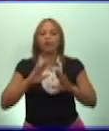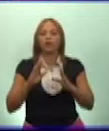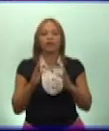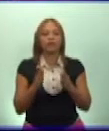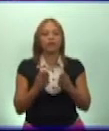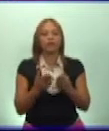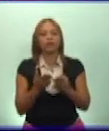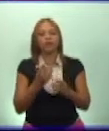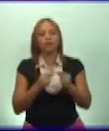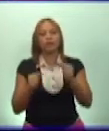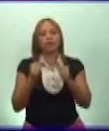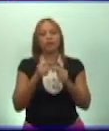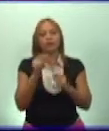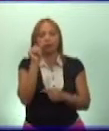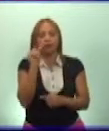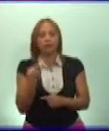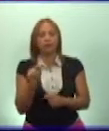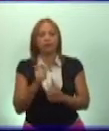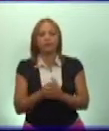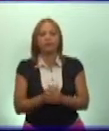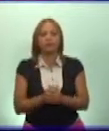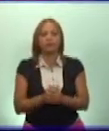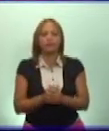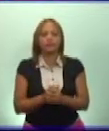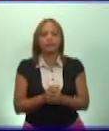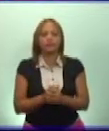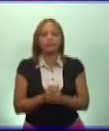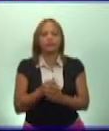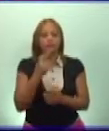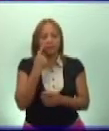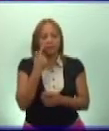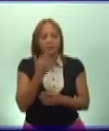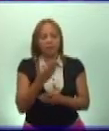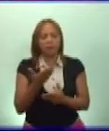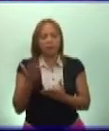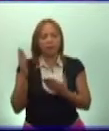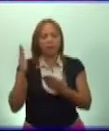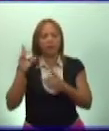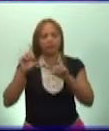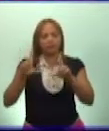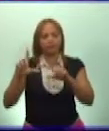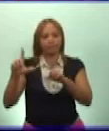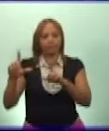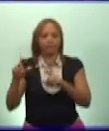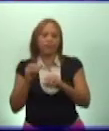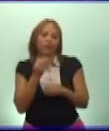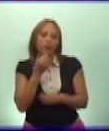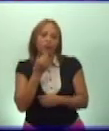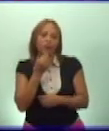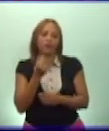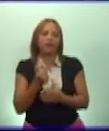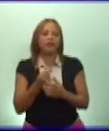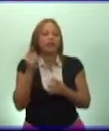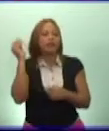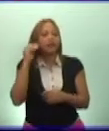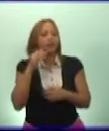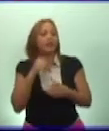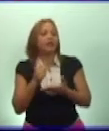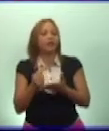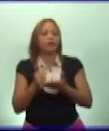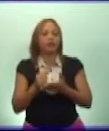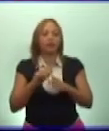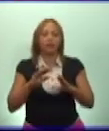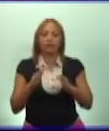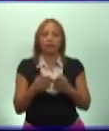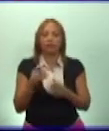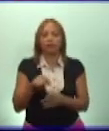humanidad. Vamos a observar la siguiente imagen para que puedan familiarizarse con la temática que nos ocupa en el